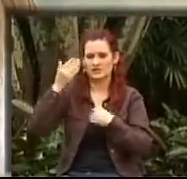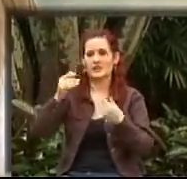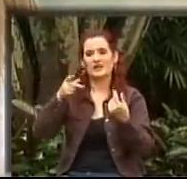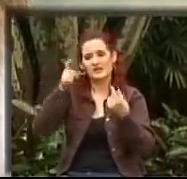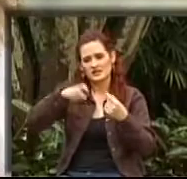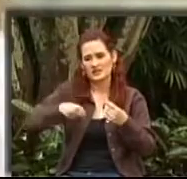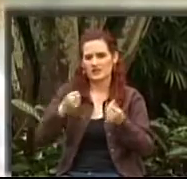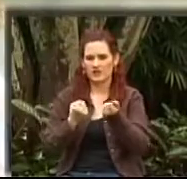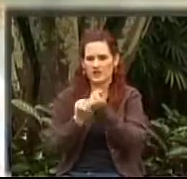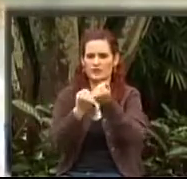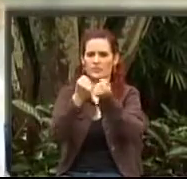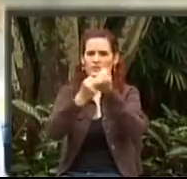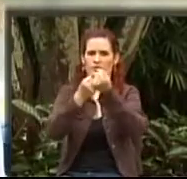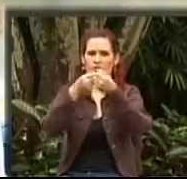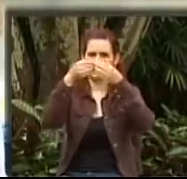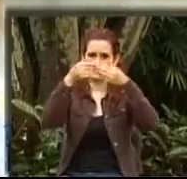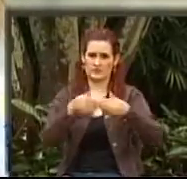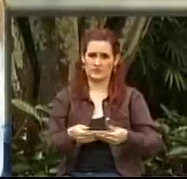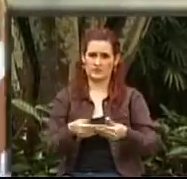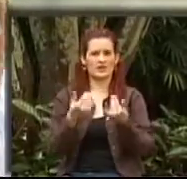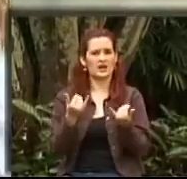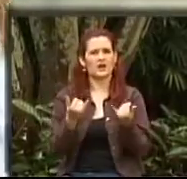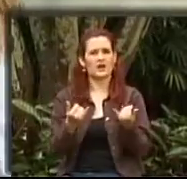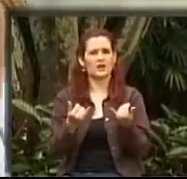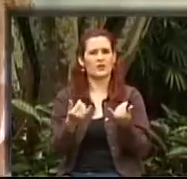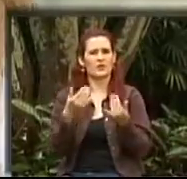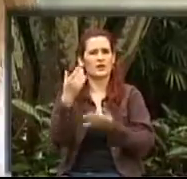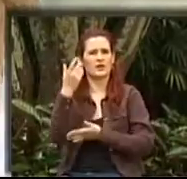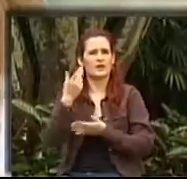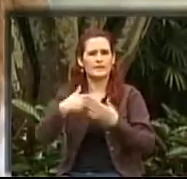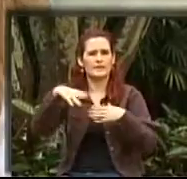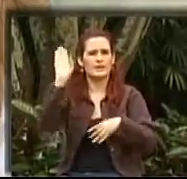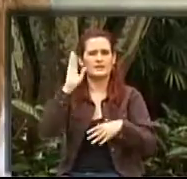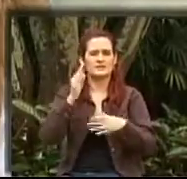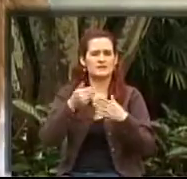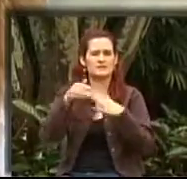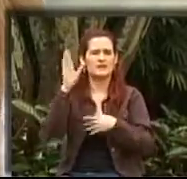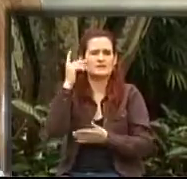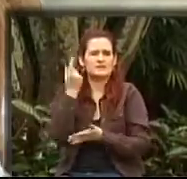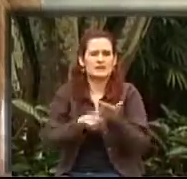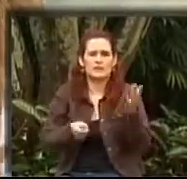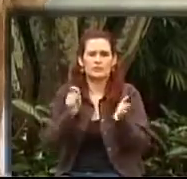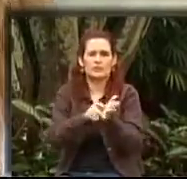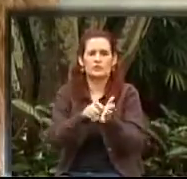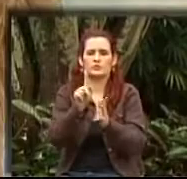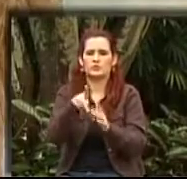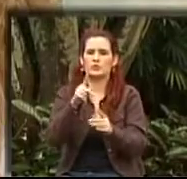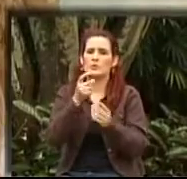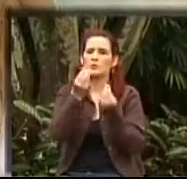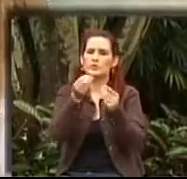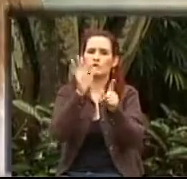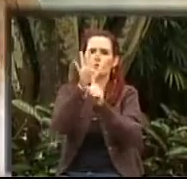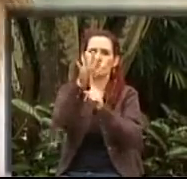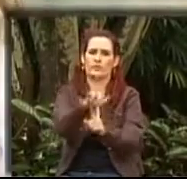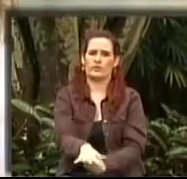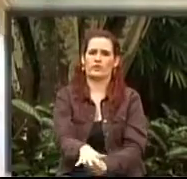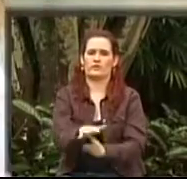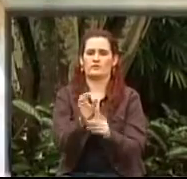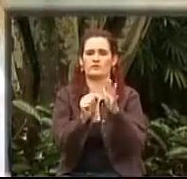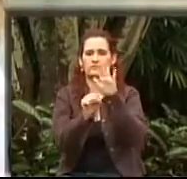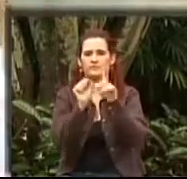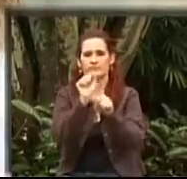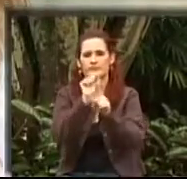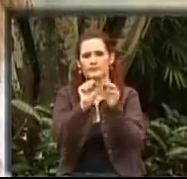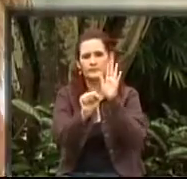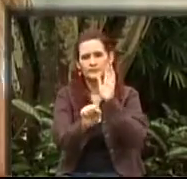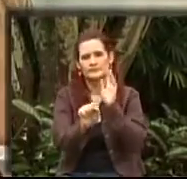De lo que más encontramos en estos momentos en Medellín es un rechazo hacia las personas que tienen discapacidad o tienen algún tipo de limitación o tienen algún tipo de